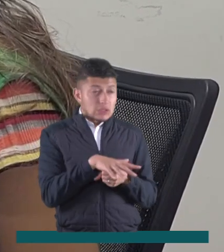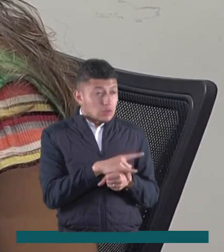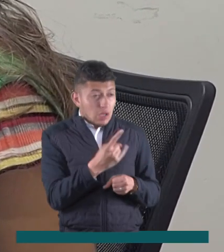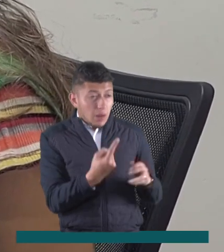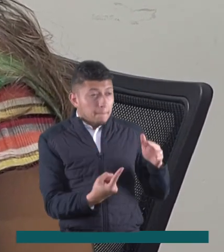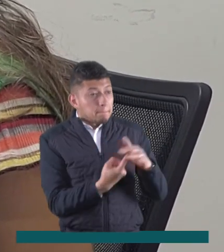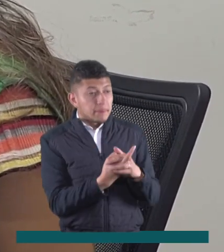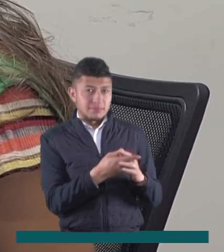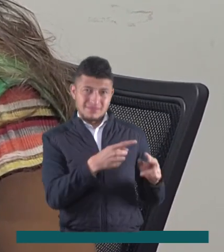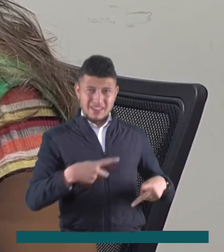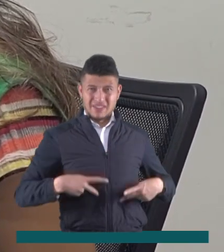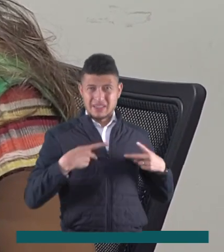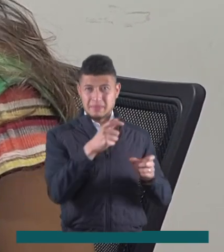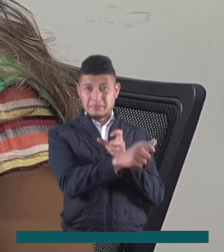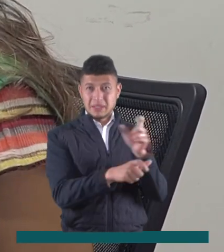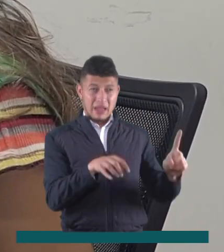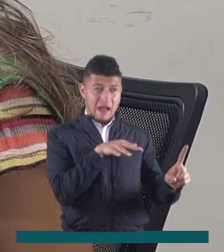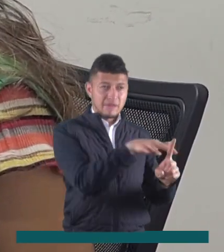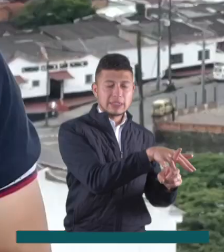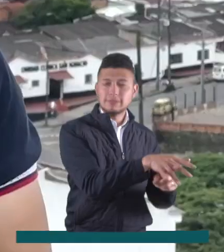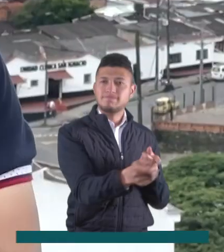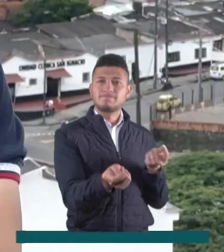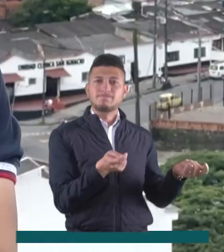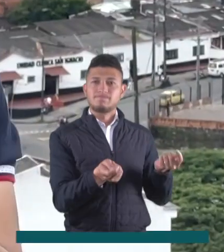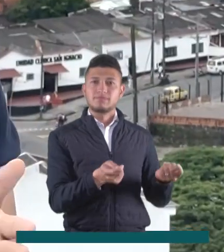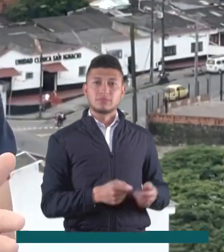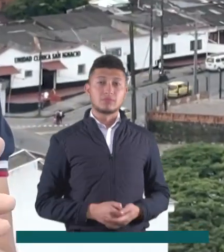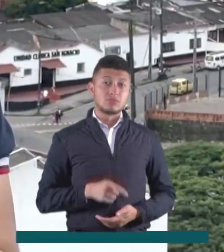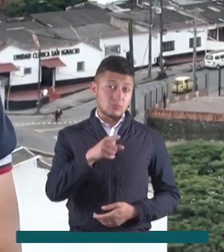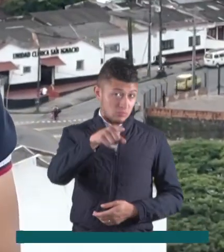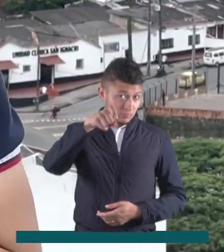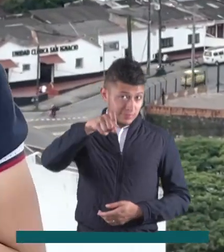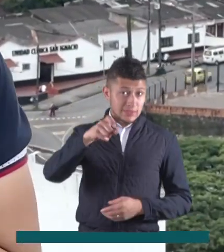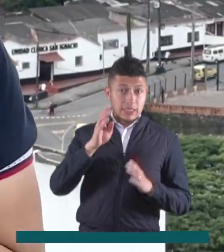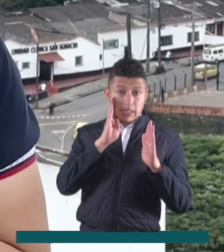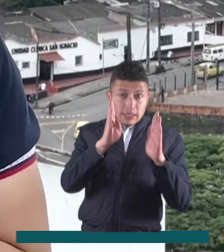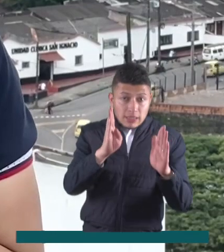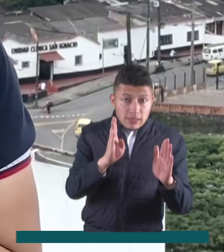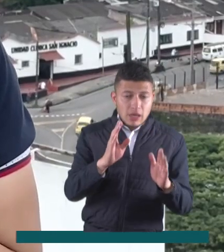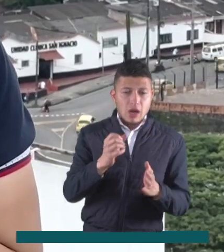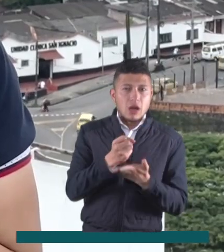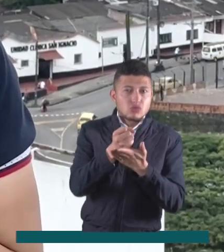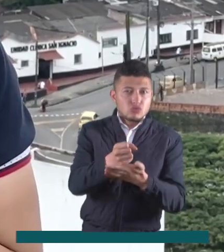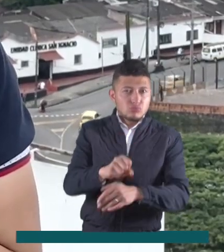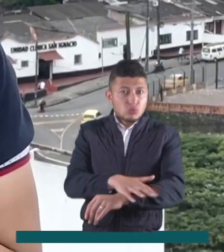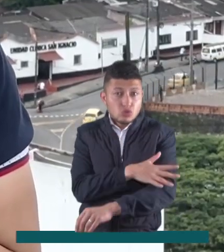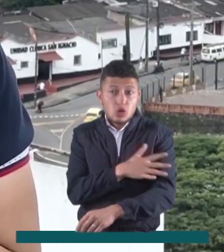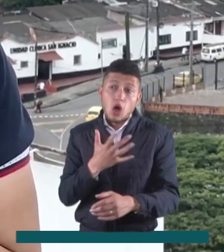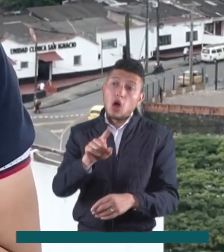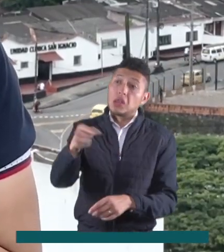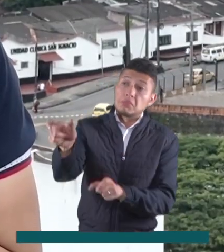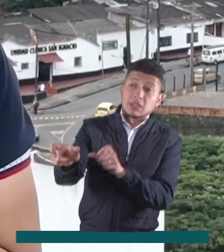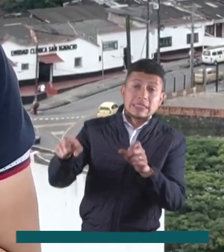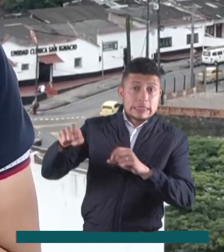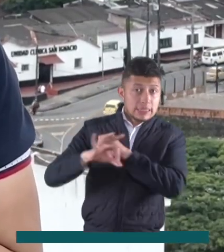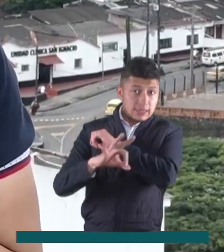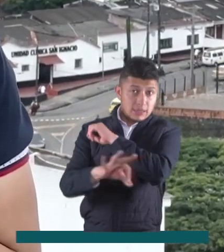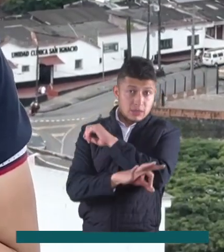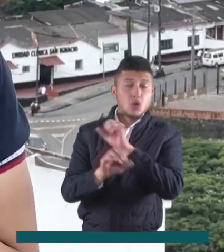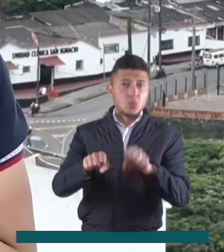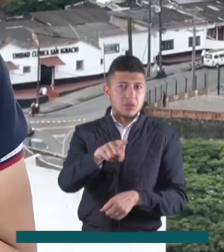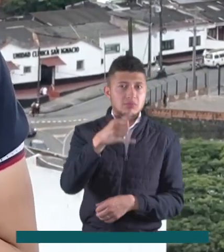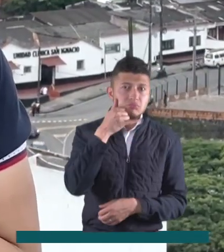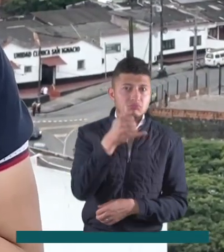complicaciones que terminen con la vida de los pacientes. Si usted requiere ayuda emocional o sabe de alguien que necesite ayuda